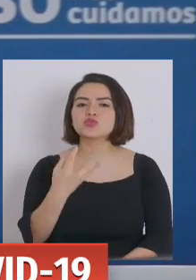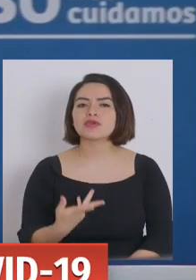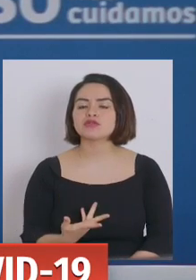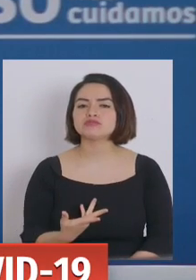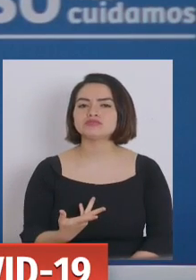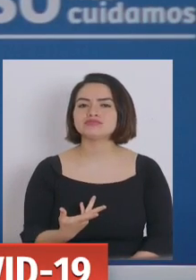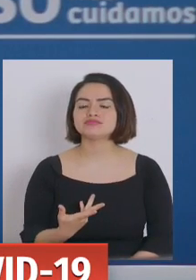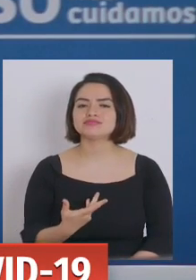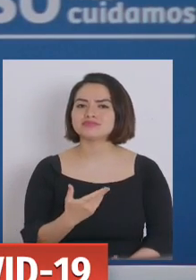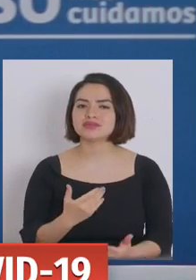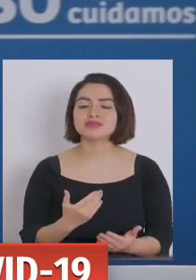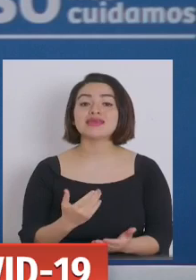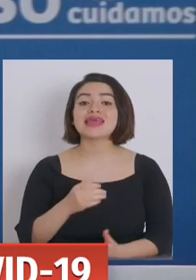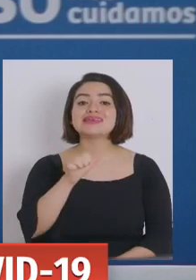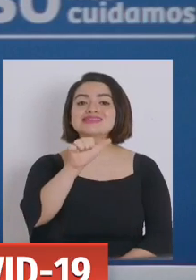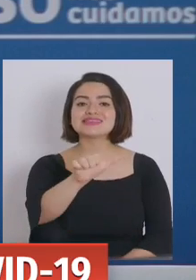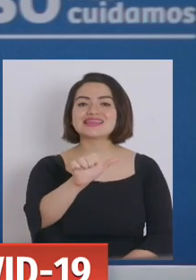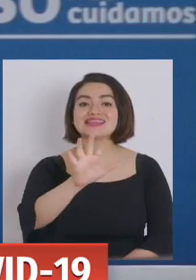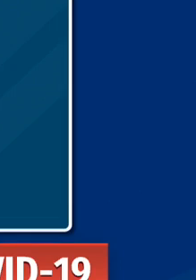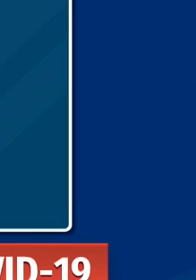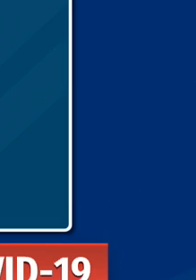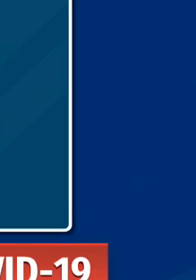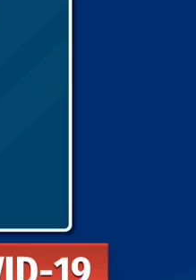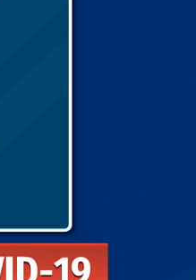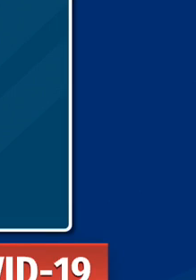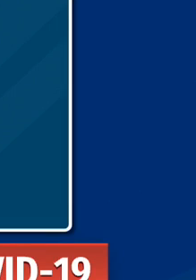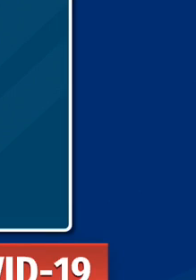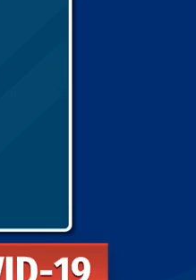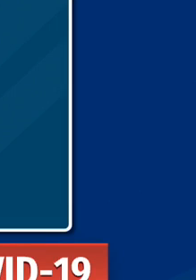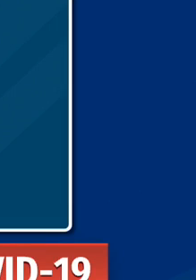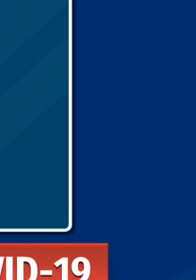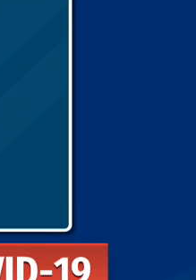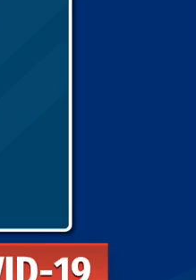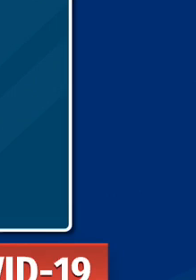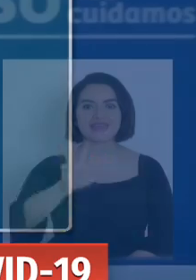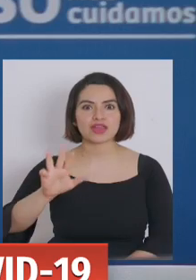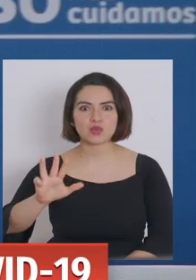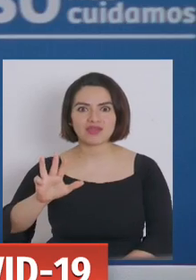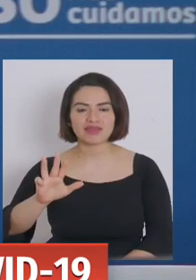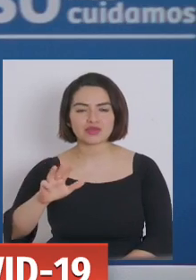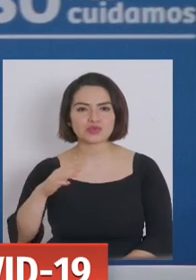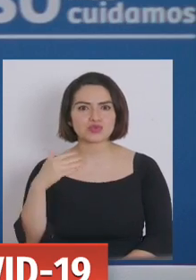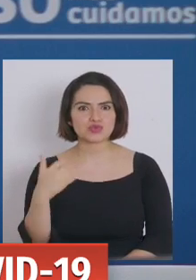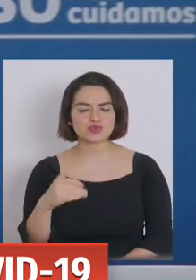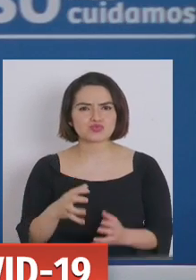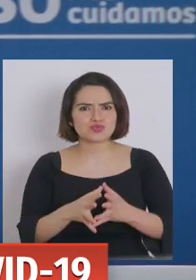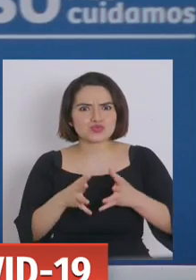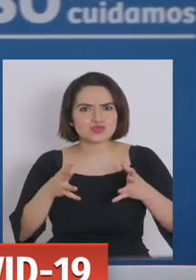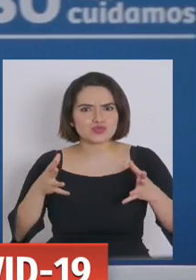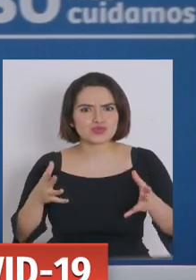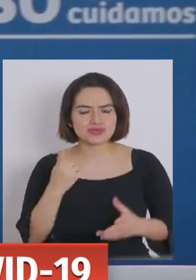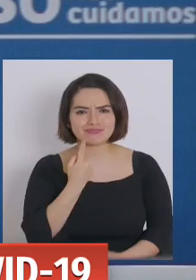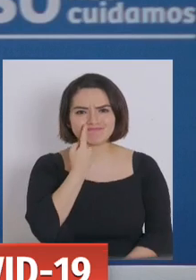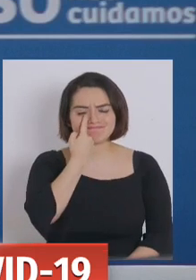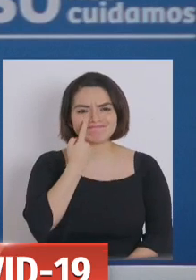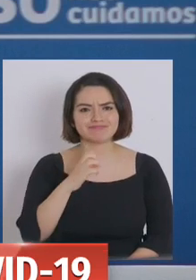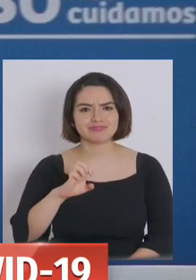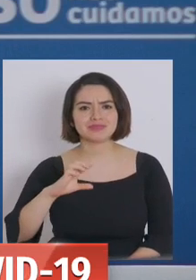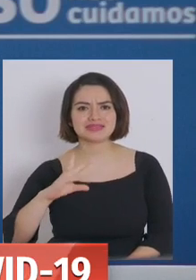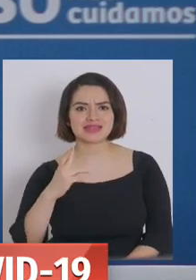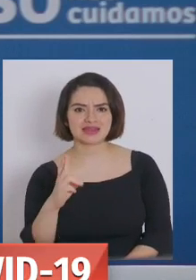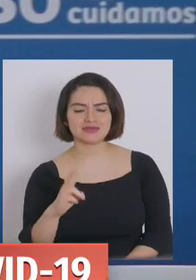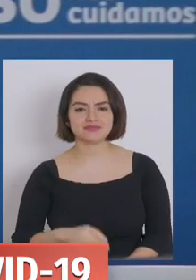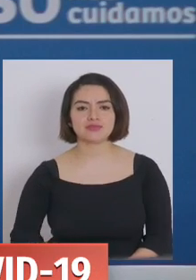récord de 65.199 exámenes, con una positividad